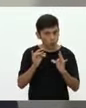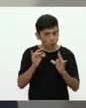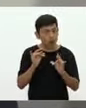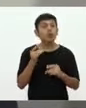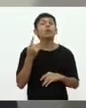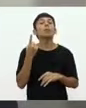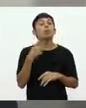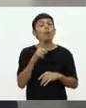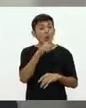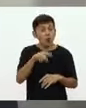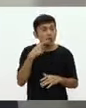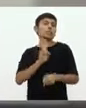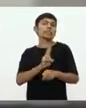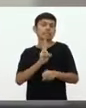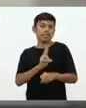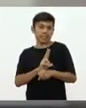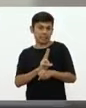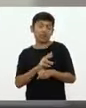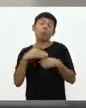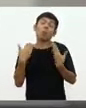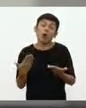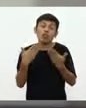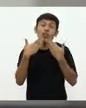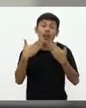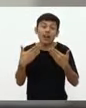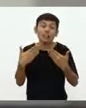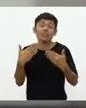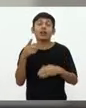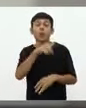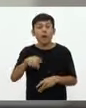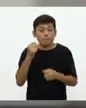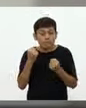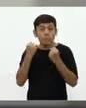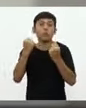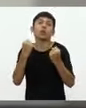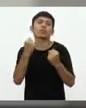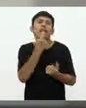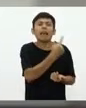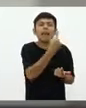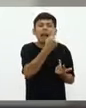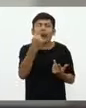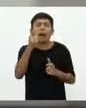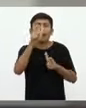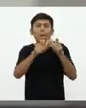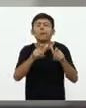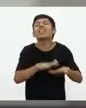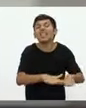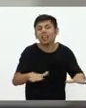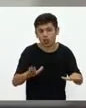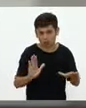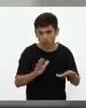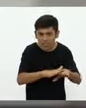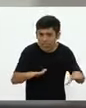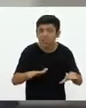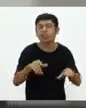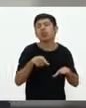pero lo que están haciendo es muy valioso. Por eso el agradecimiento hoy al esfuerzo hecho por cada uno de nuestros niños, de nuestros niños,